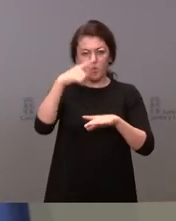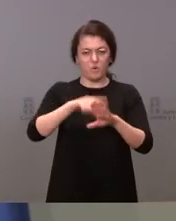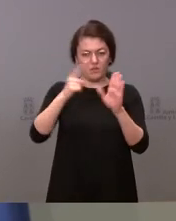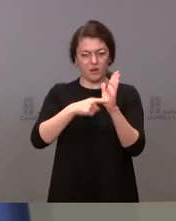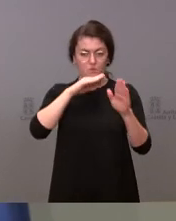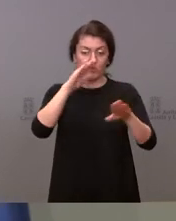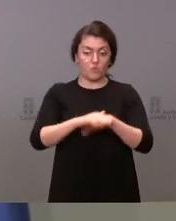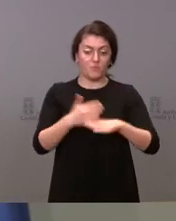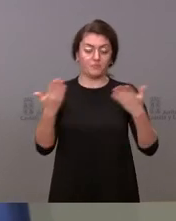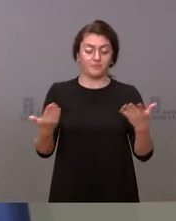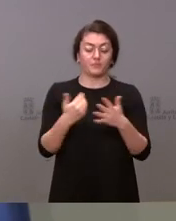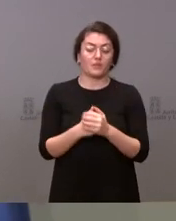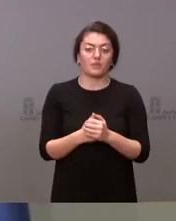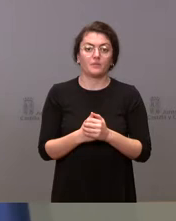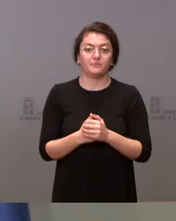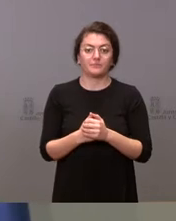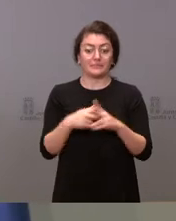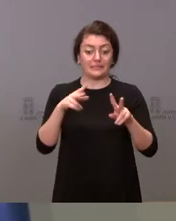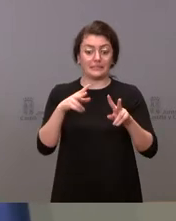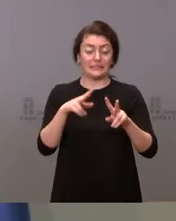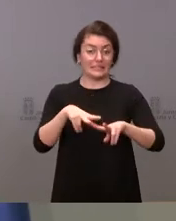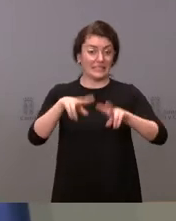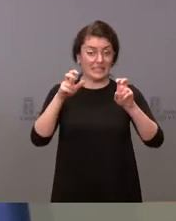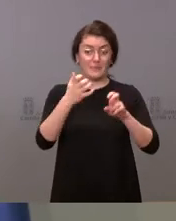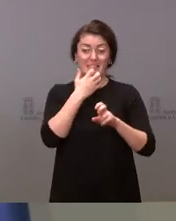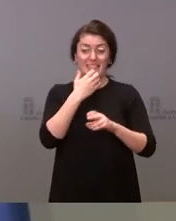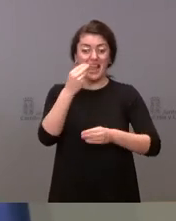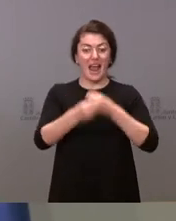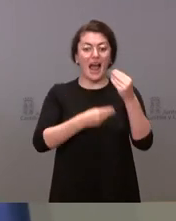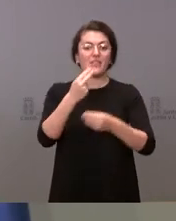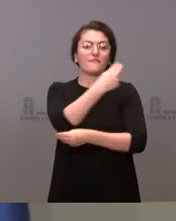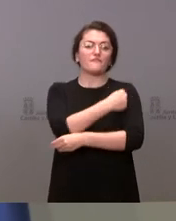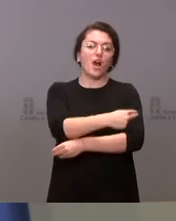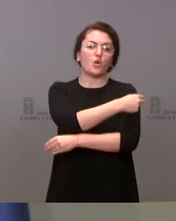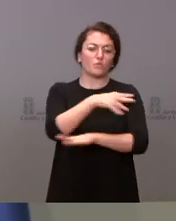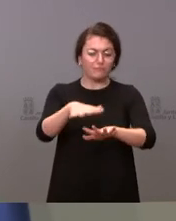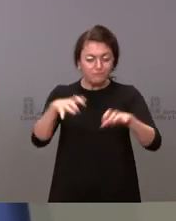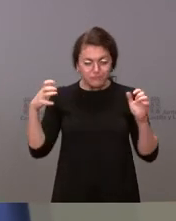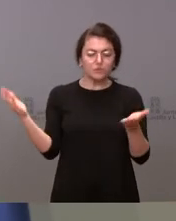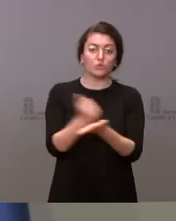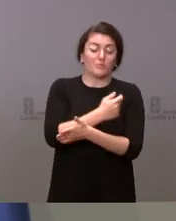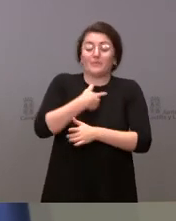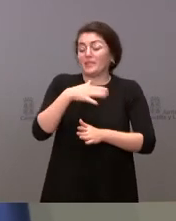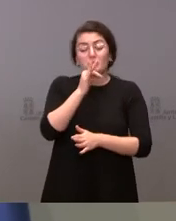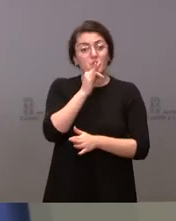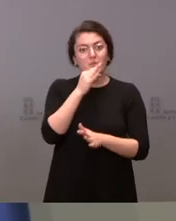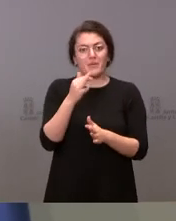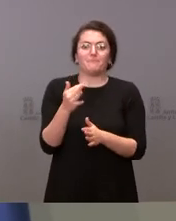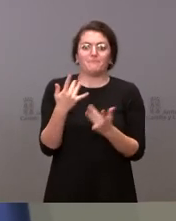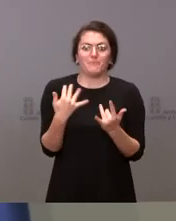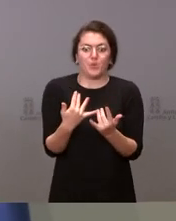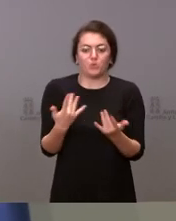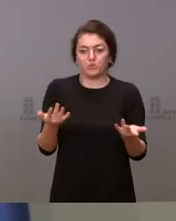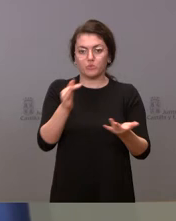jurídicos. Y con respecto a si vamos a instaurar un nuevo vacunódromos, le insisto que es demasiado pronto. que todavía no lo ha aprobado el Comité de